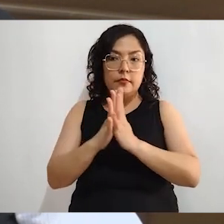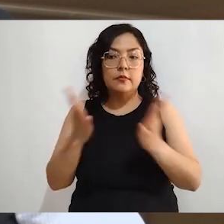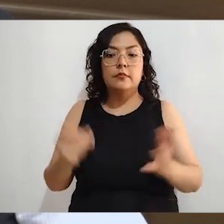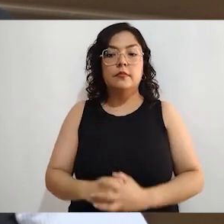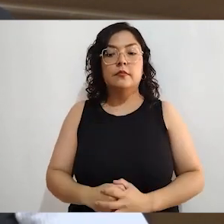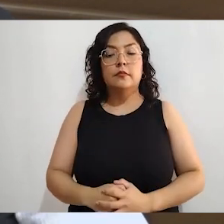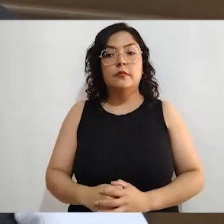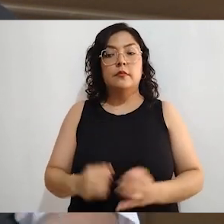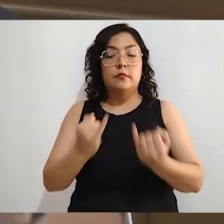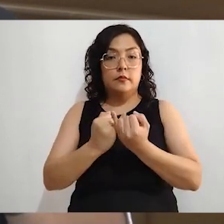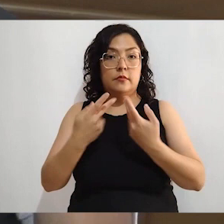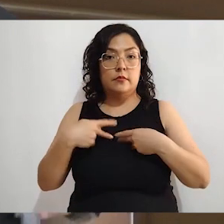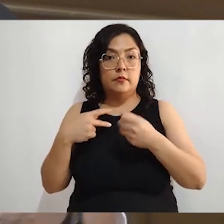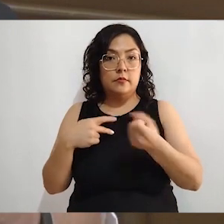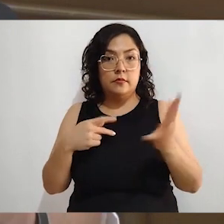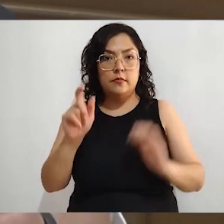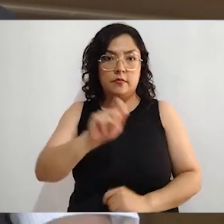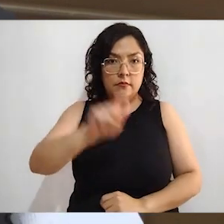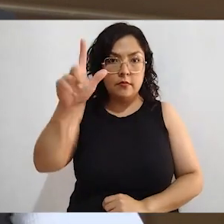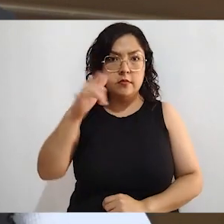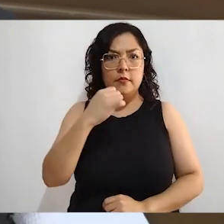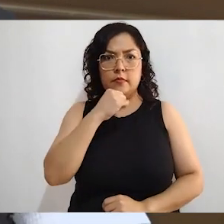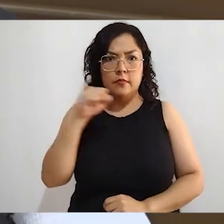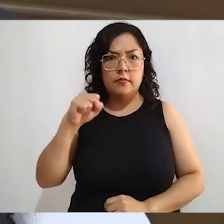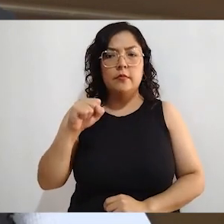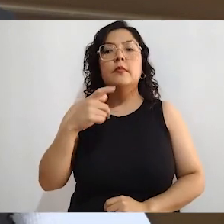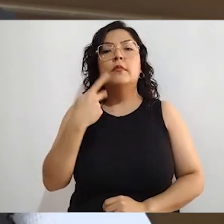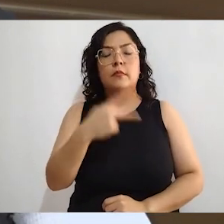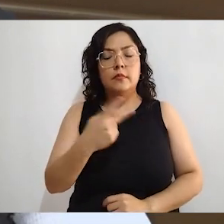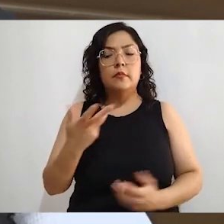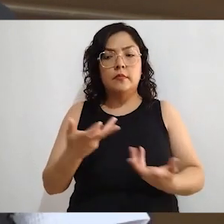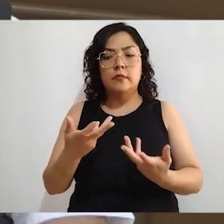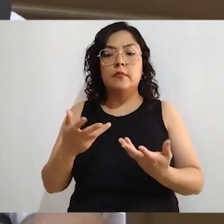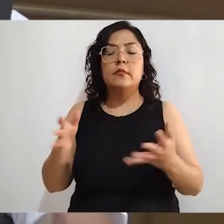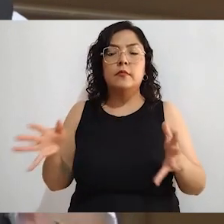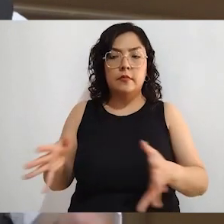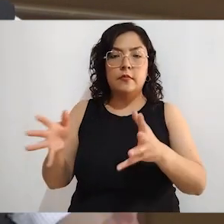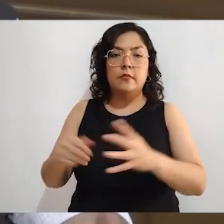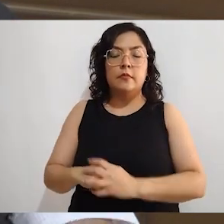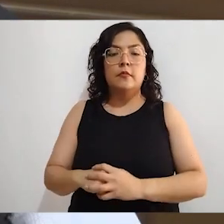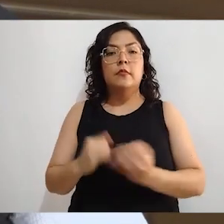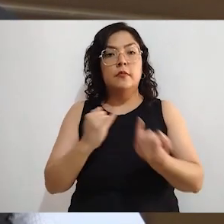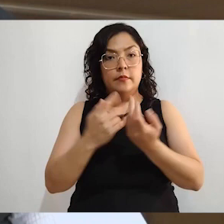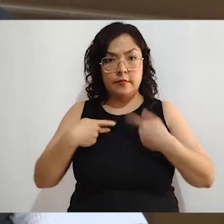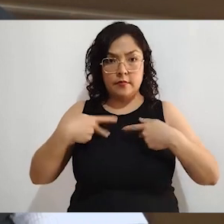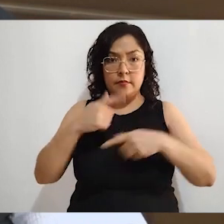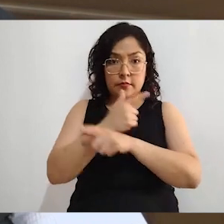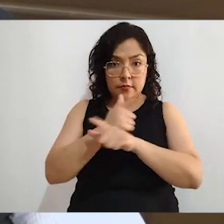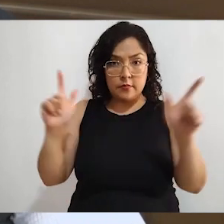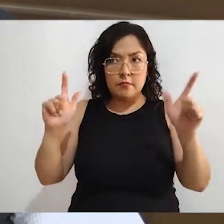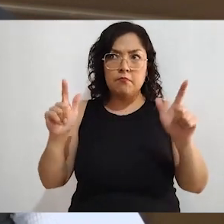de expertos o incluso personas del mismo segmento, del mismo público, en este caso